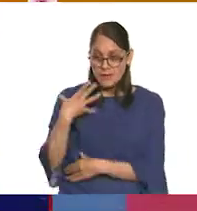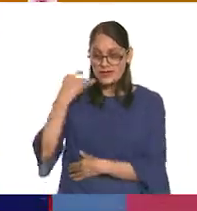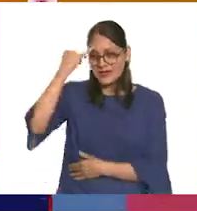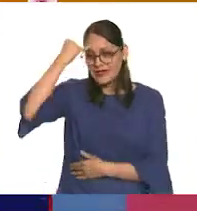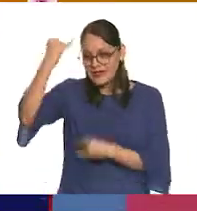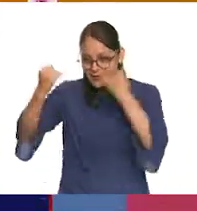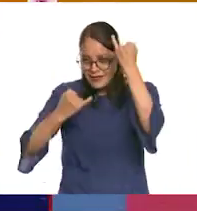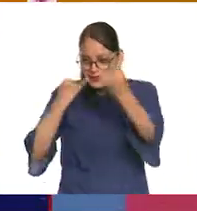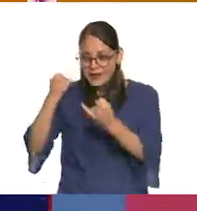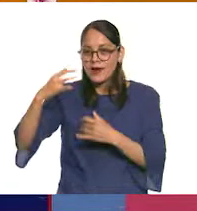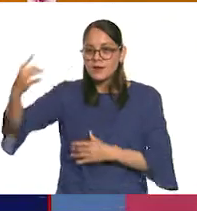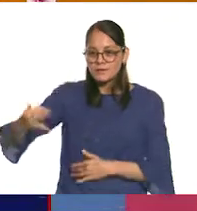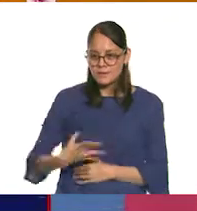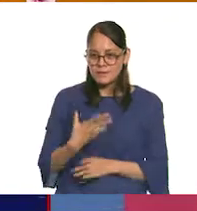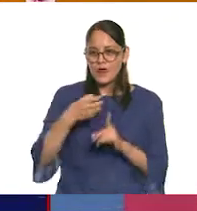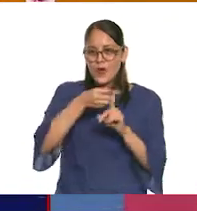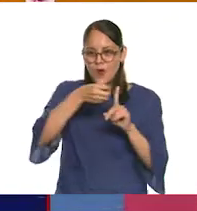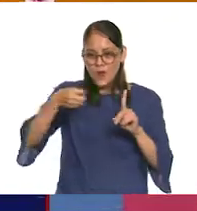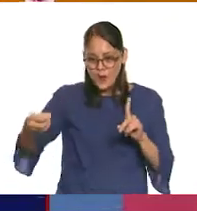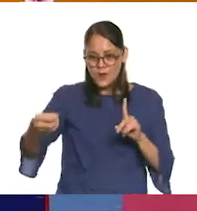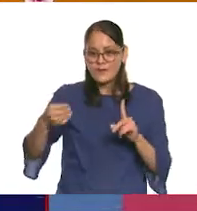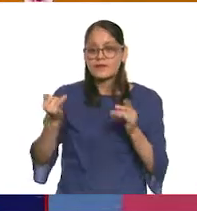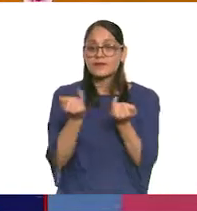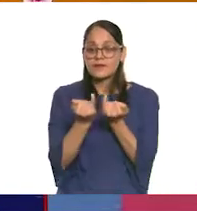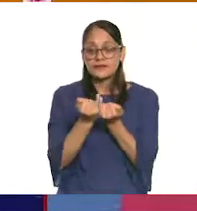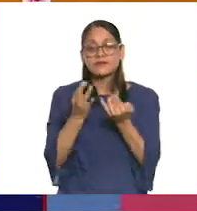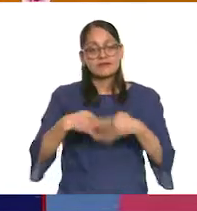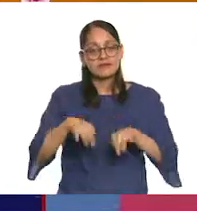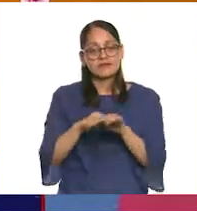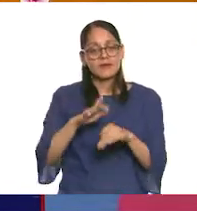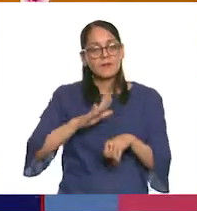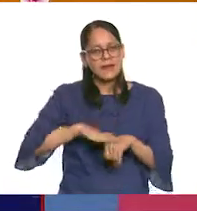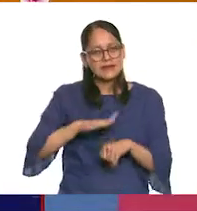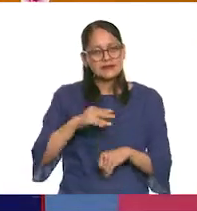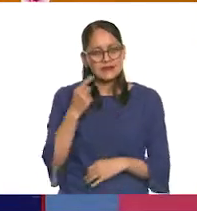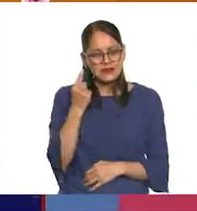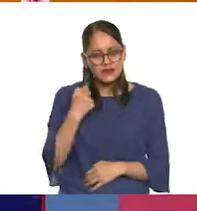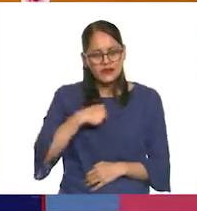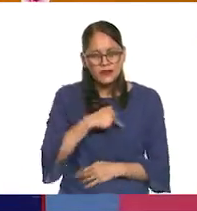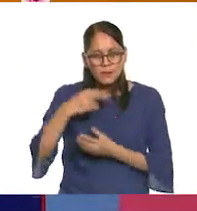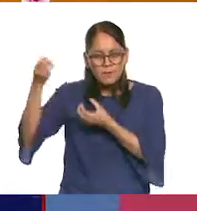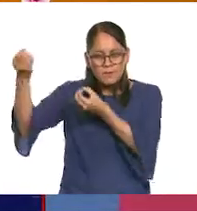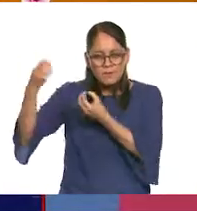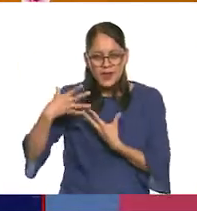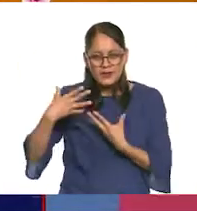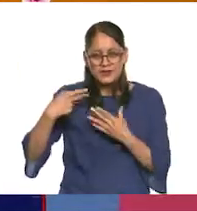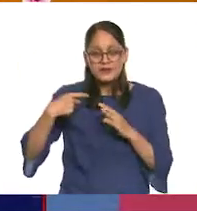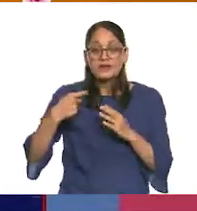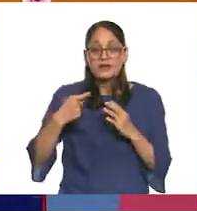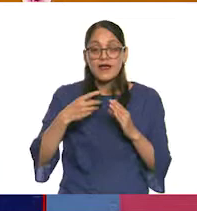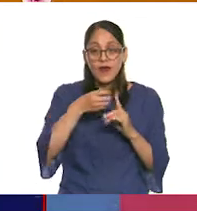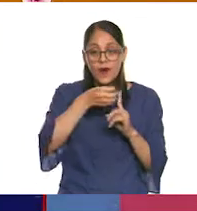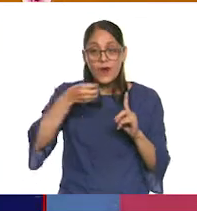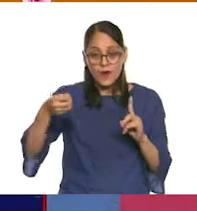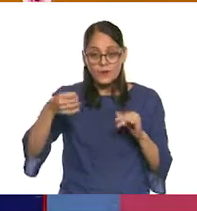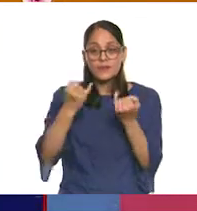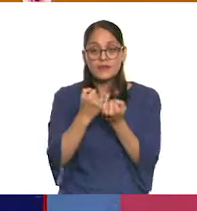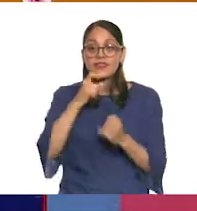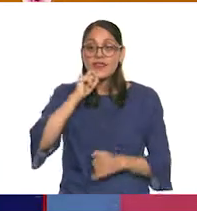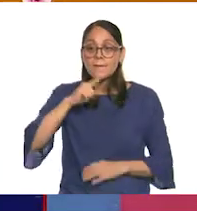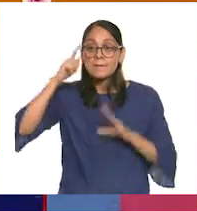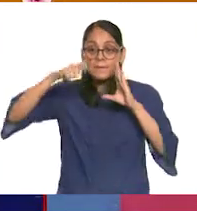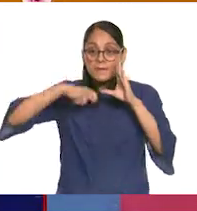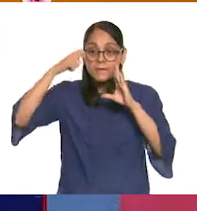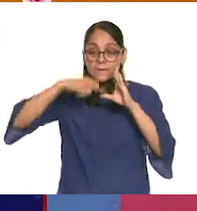dibujos, algunas frases. Y lo más importante es que, además de que nos mandaron algunas frases, también nos mandaron